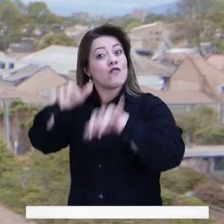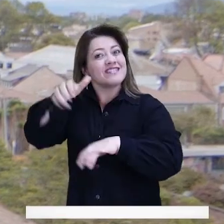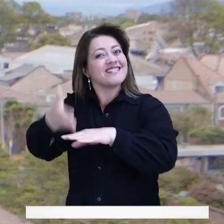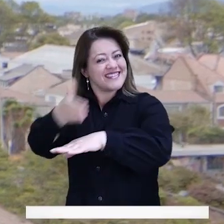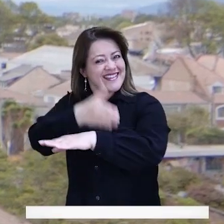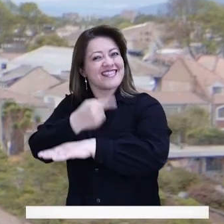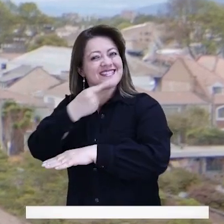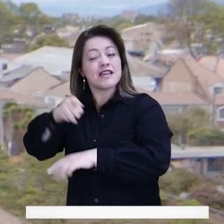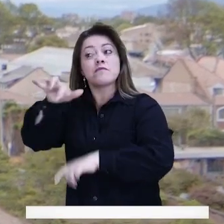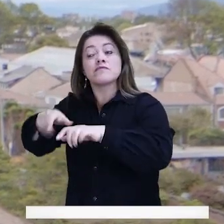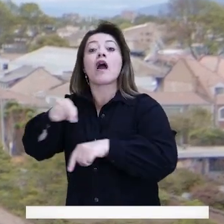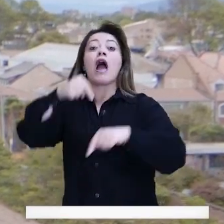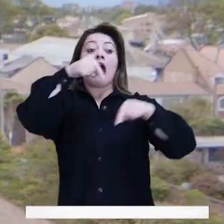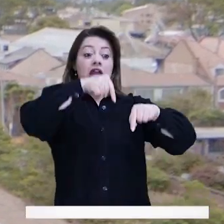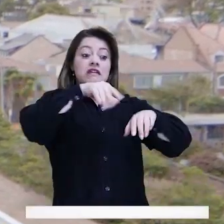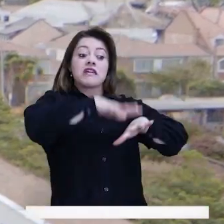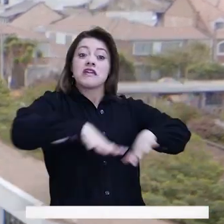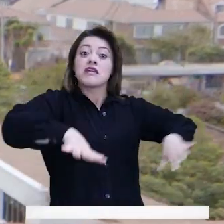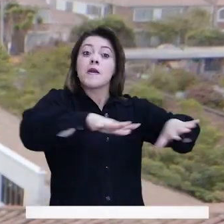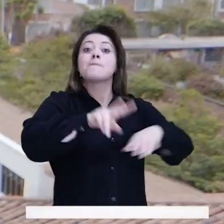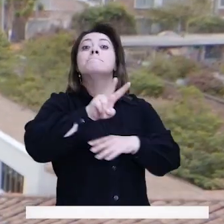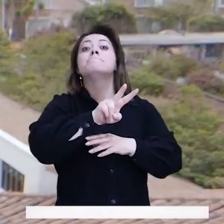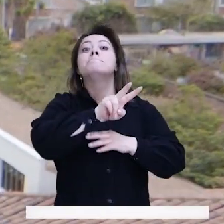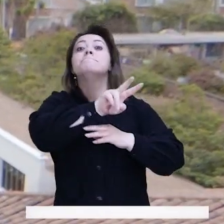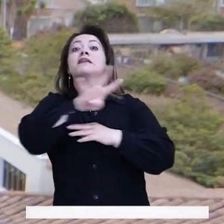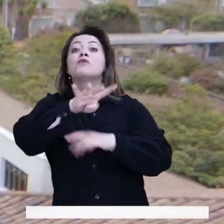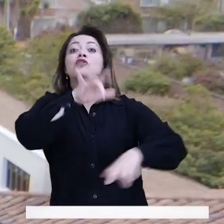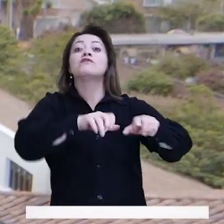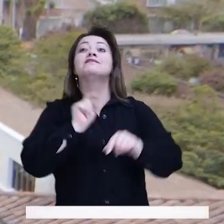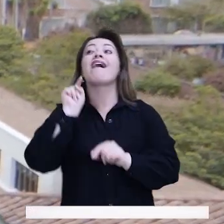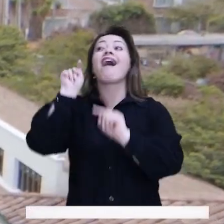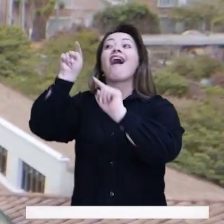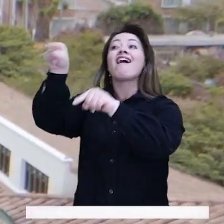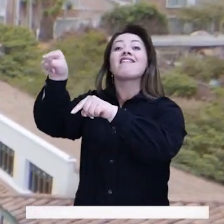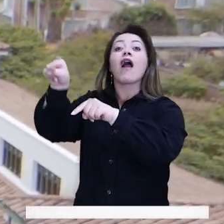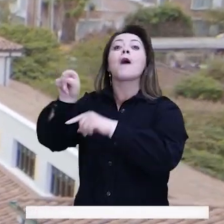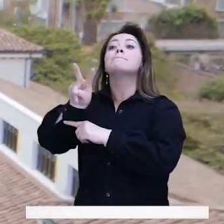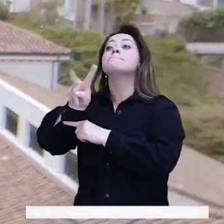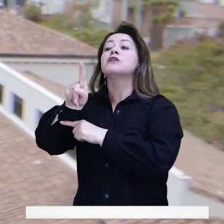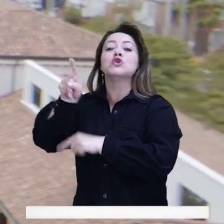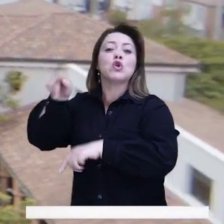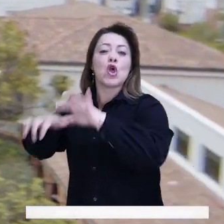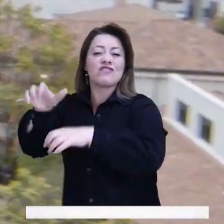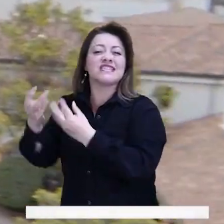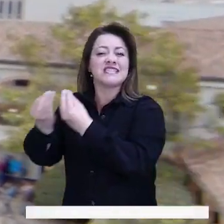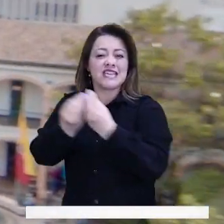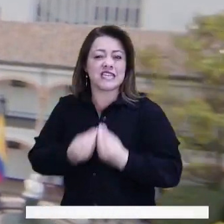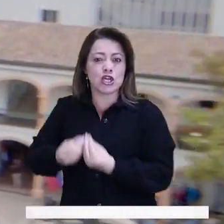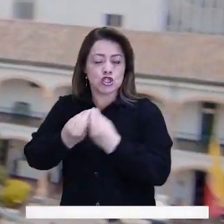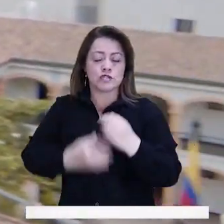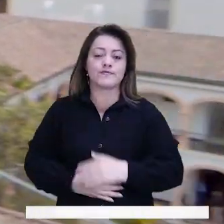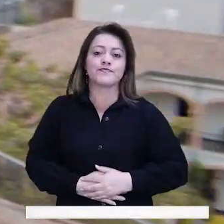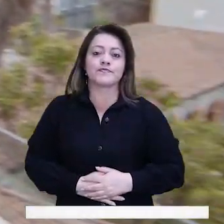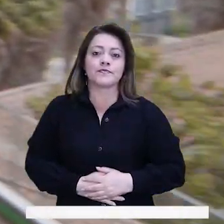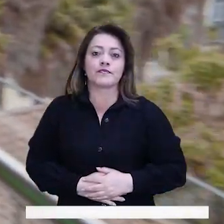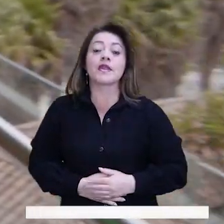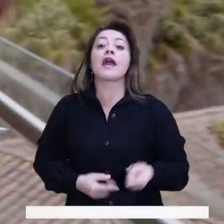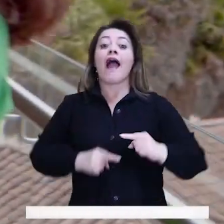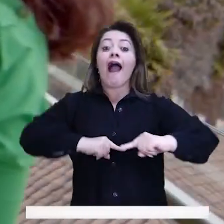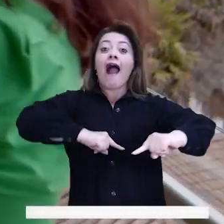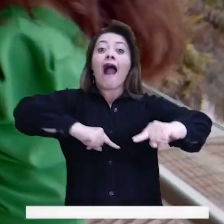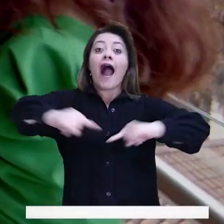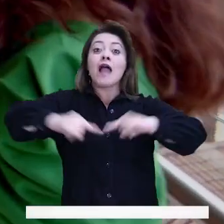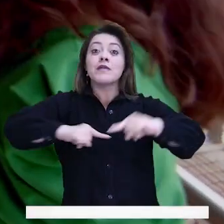oficinas. Como les decía, aquí vamos a tener 24 oficinas, allá van a quedar 21 oficinas de concejales y vamos a pasar